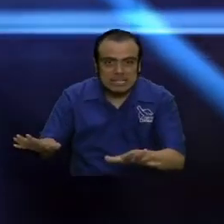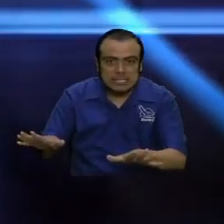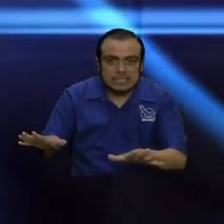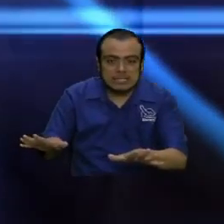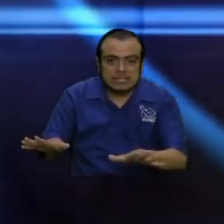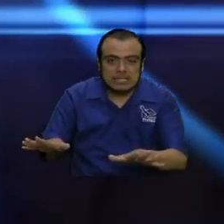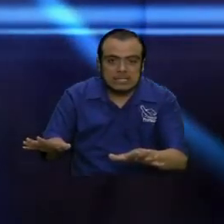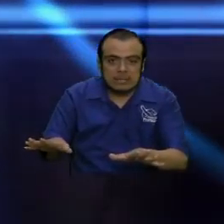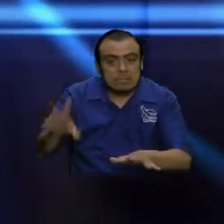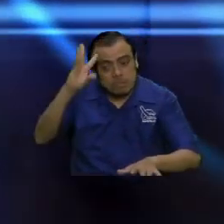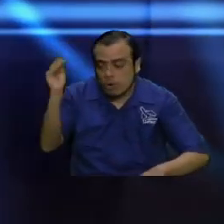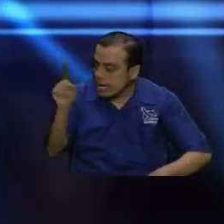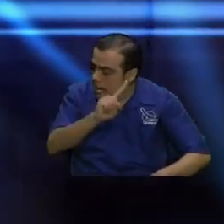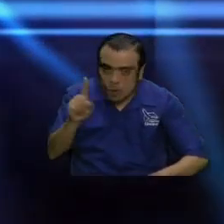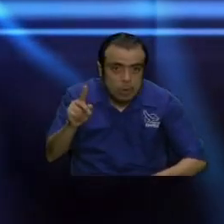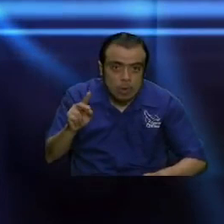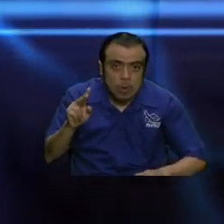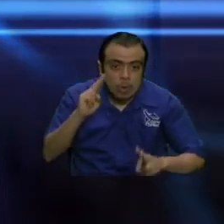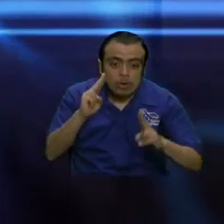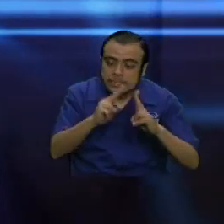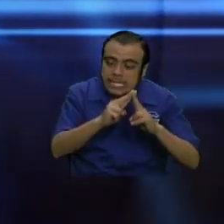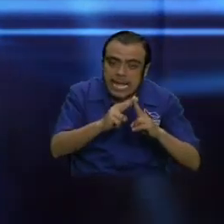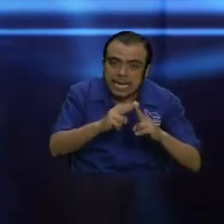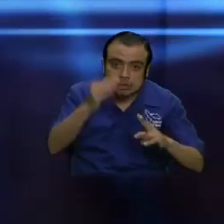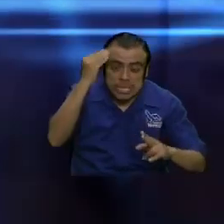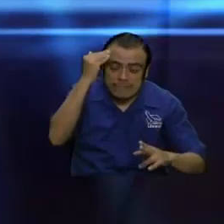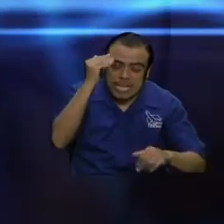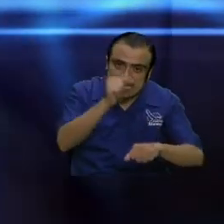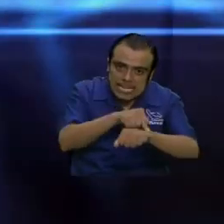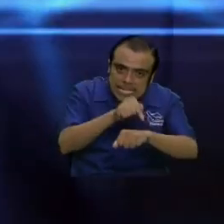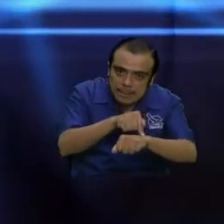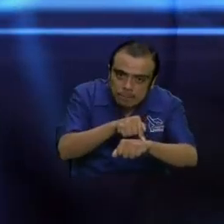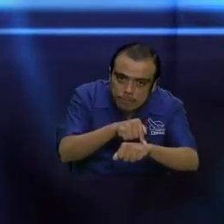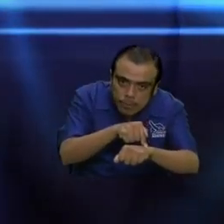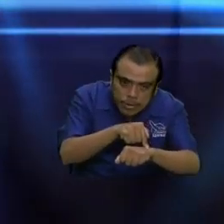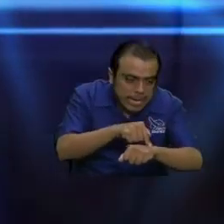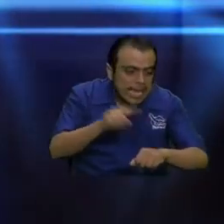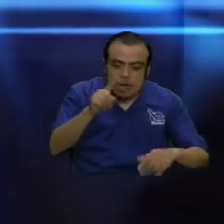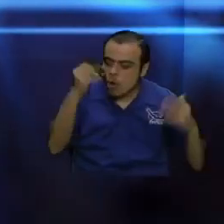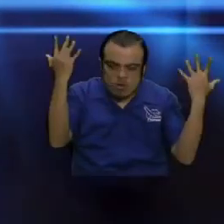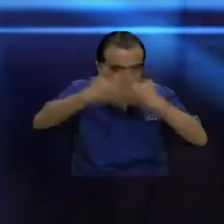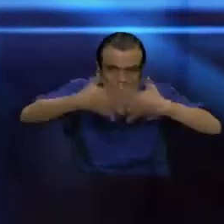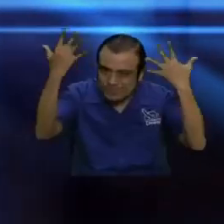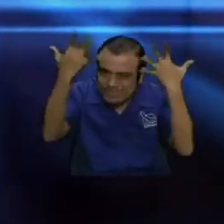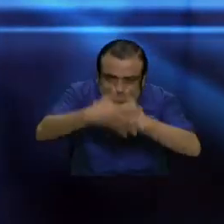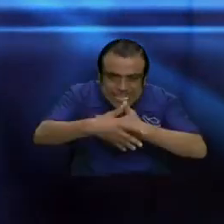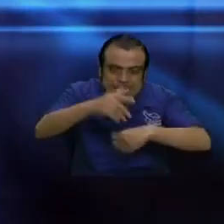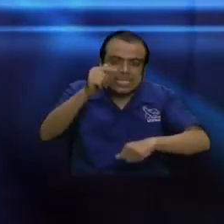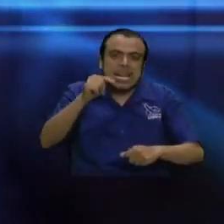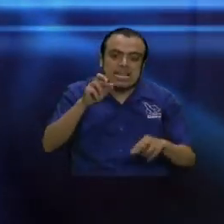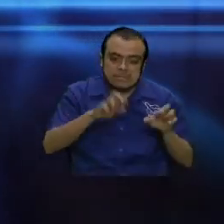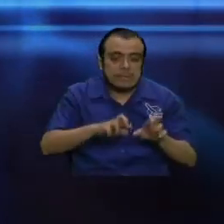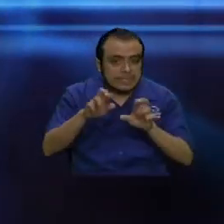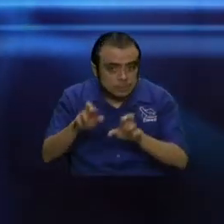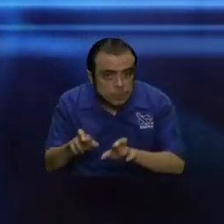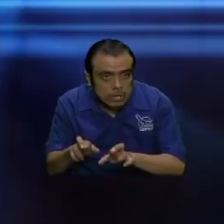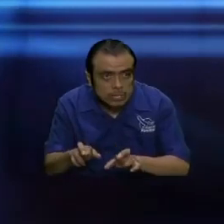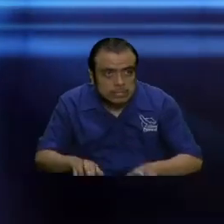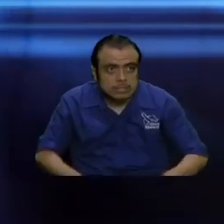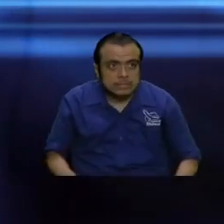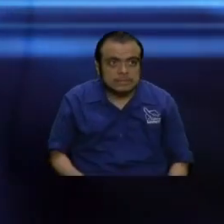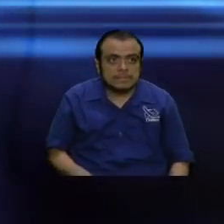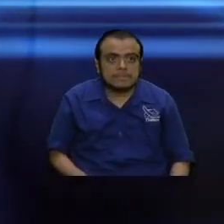por no conocer el tiempo entonces es importante conocer el tiempo y no estar confundiendo a la gente con otros tiempos entonces